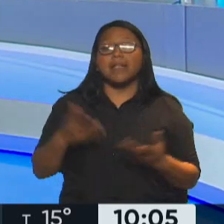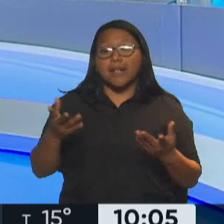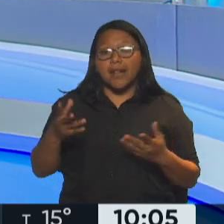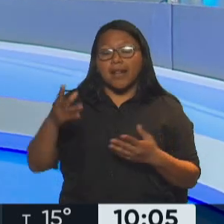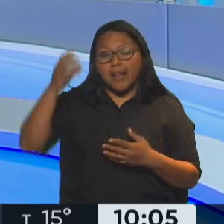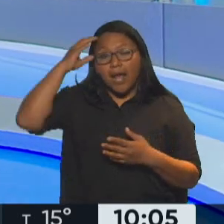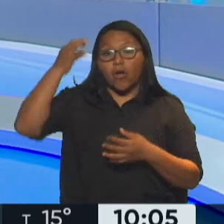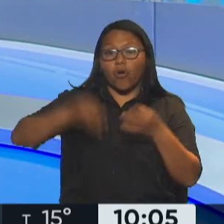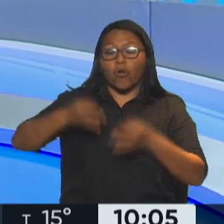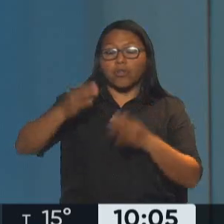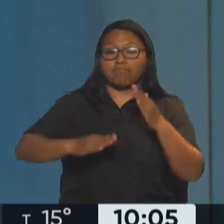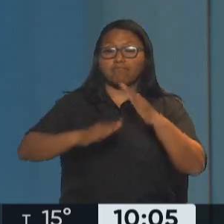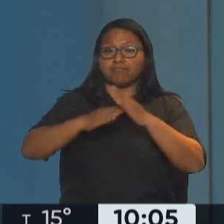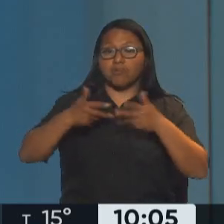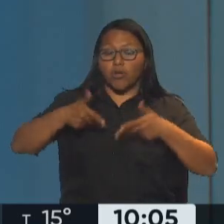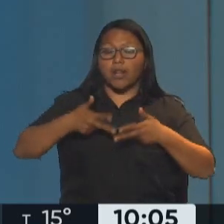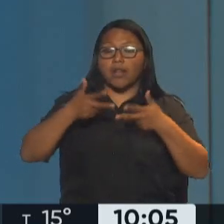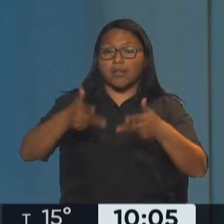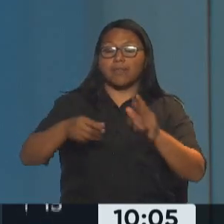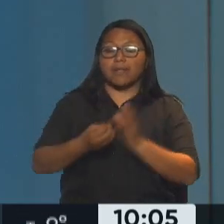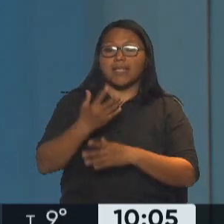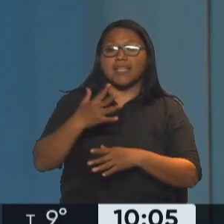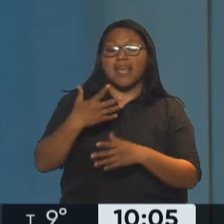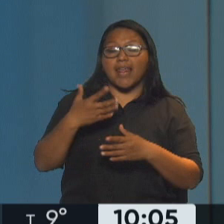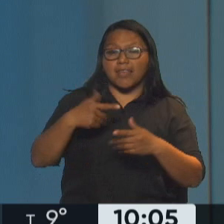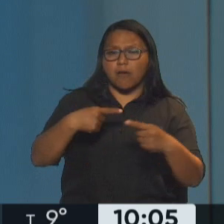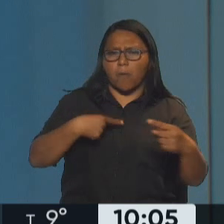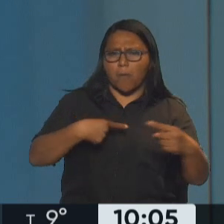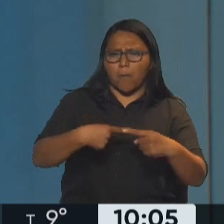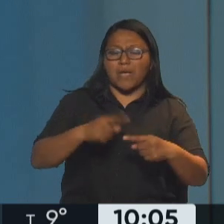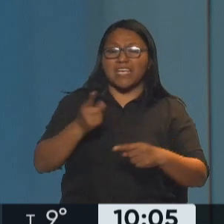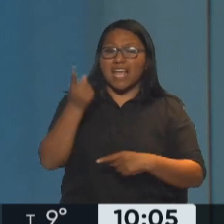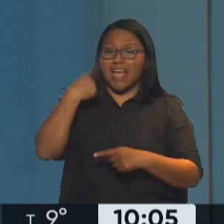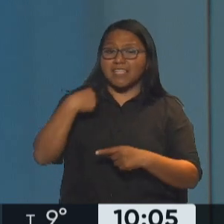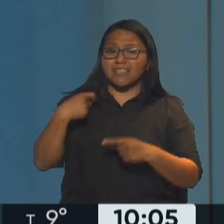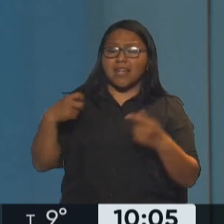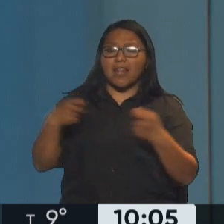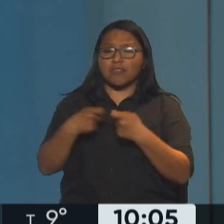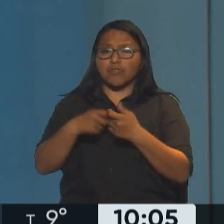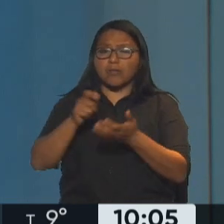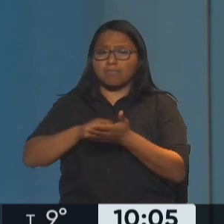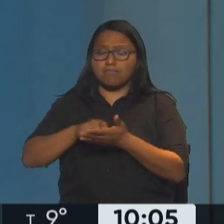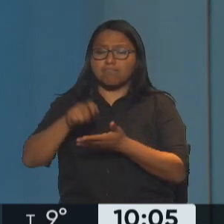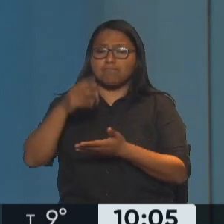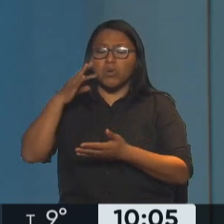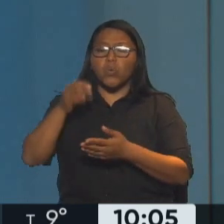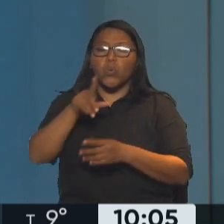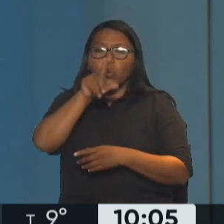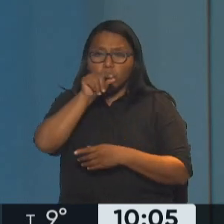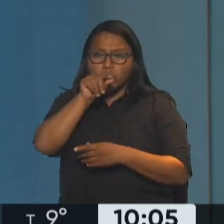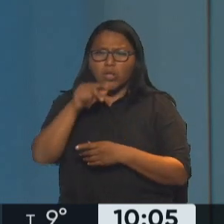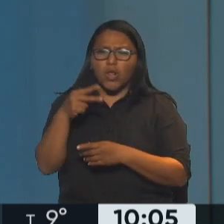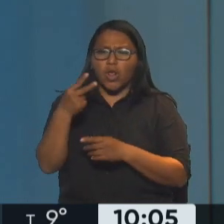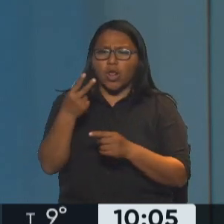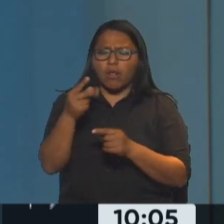emitió esta mañana un comunicado de cinco líneas y ayer la Asociación de Magistrados emitió un tuit de dos